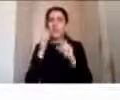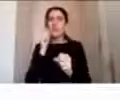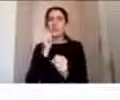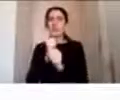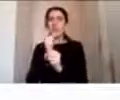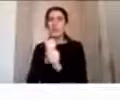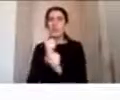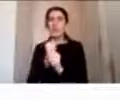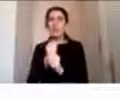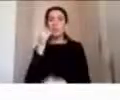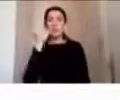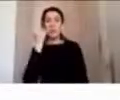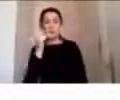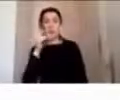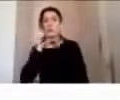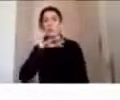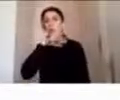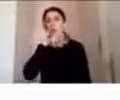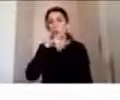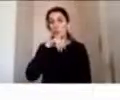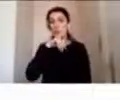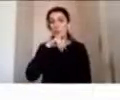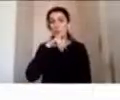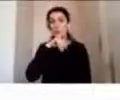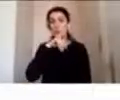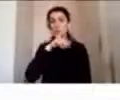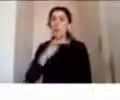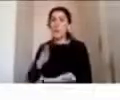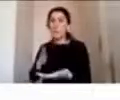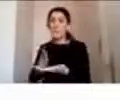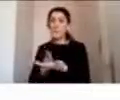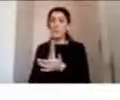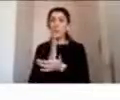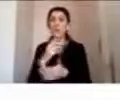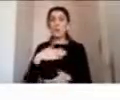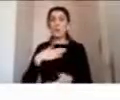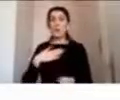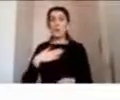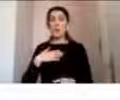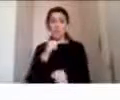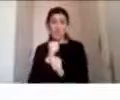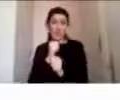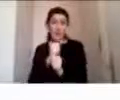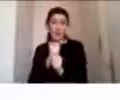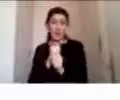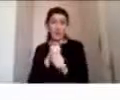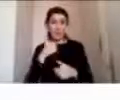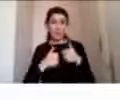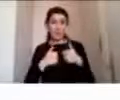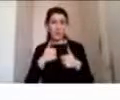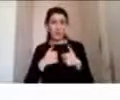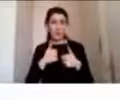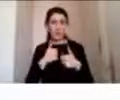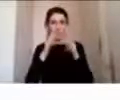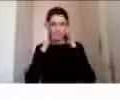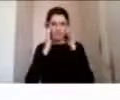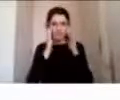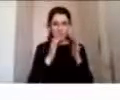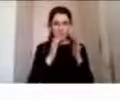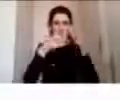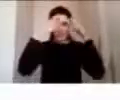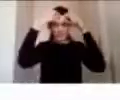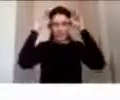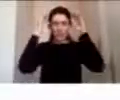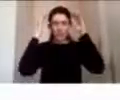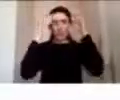si bien desde el inicio de mi carrera profesional estuve dedicada a la neuropsicología clínica hay dos puntos que me han marcado